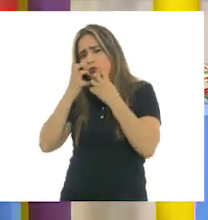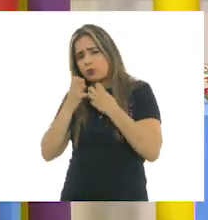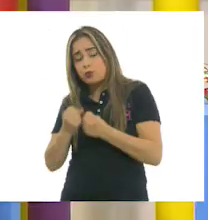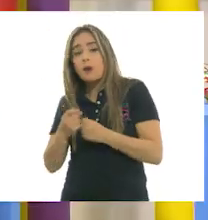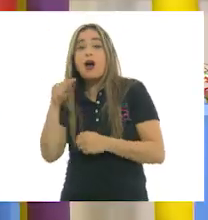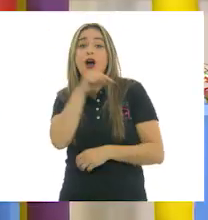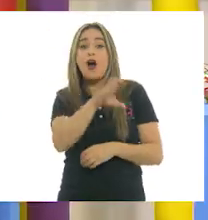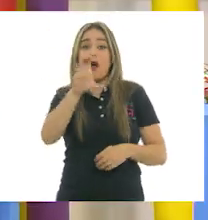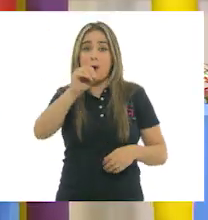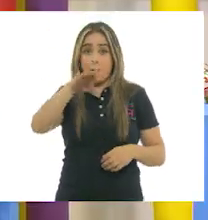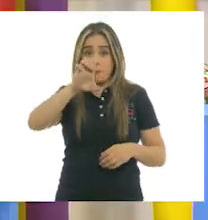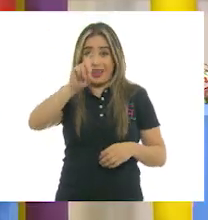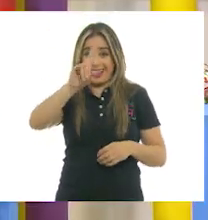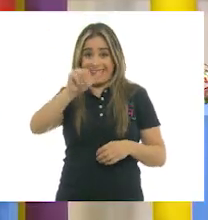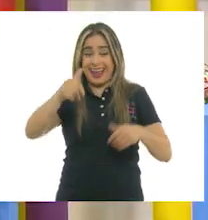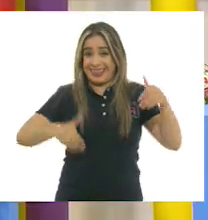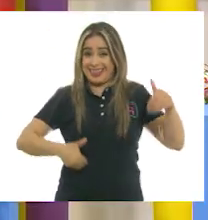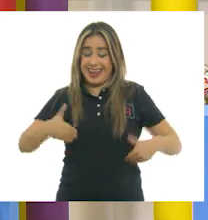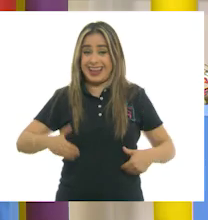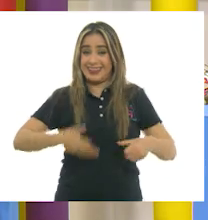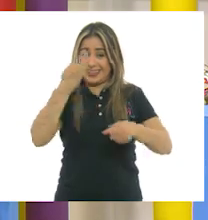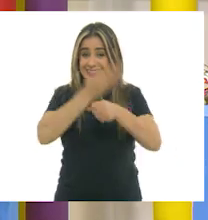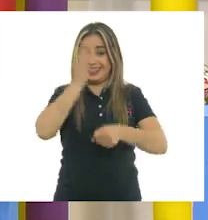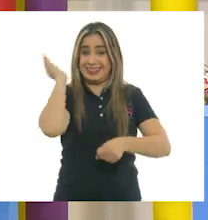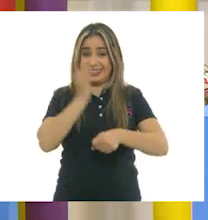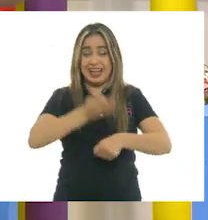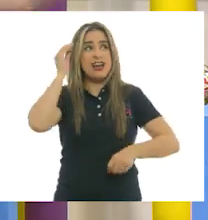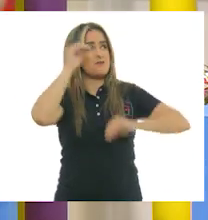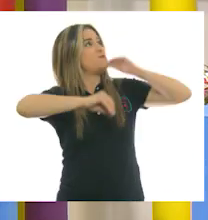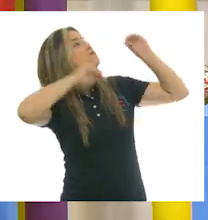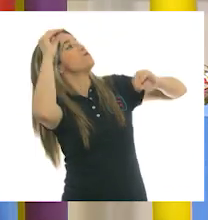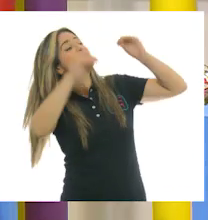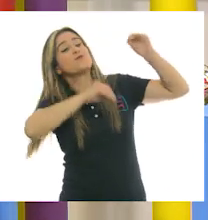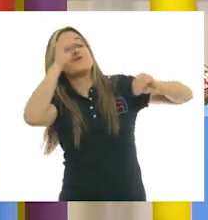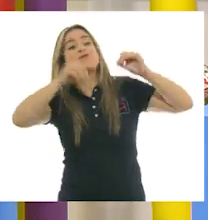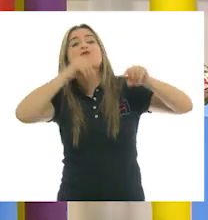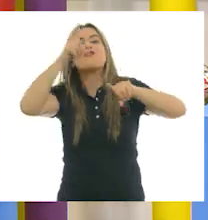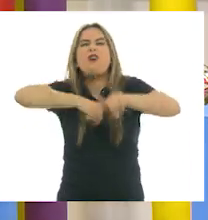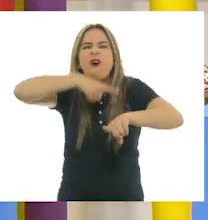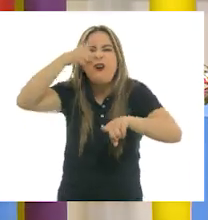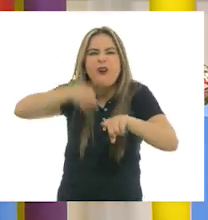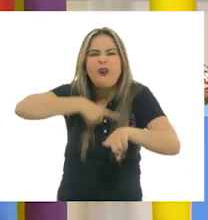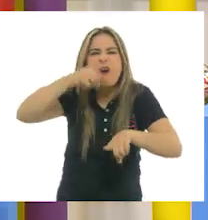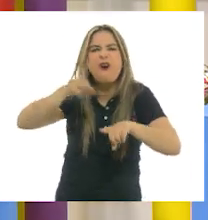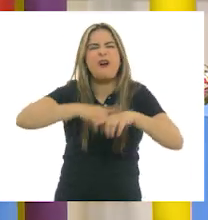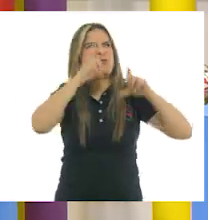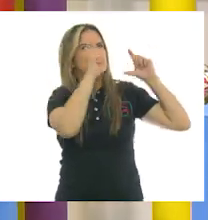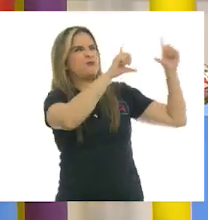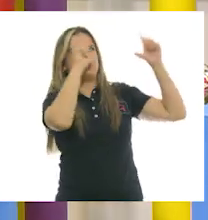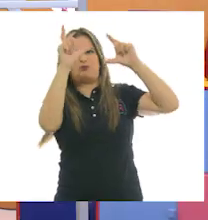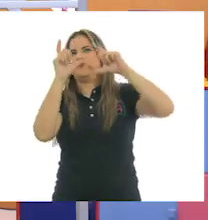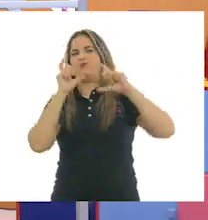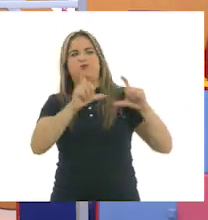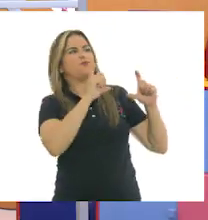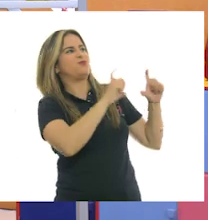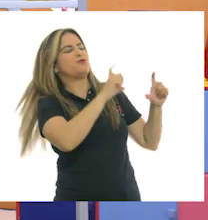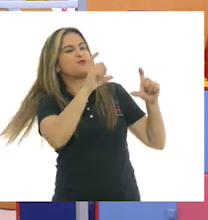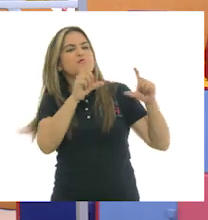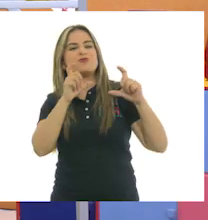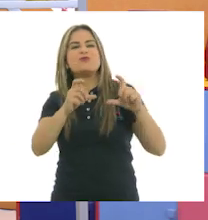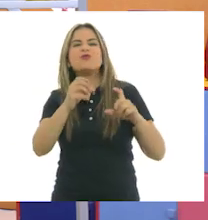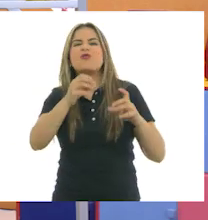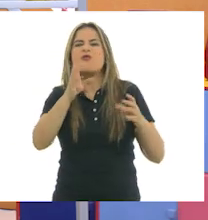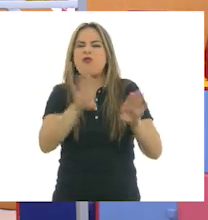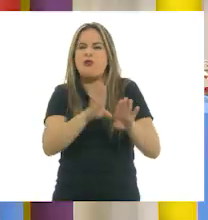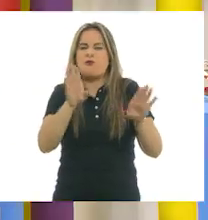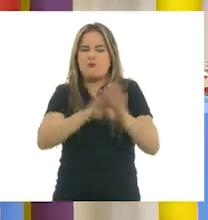se llena de formas voluptuosas, garigoleadas. O sea, que hay muchos